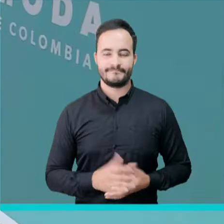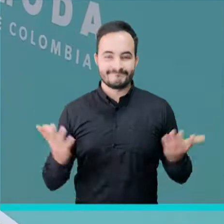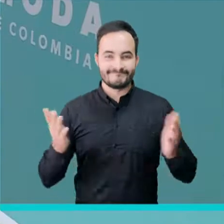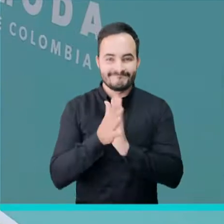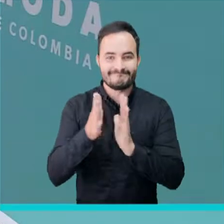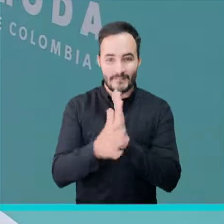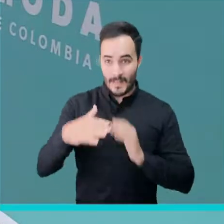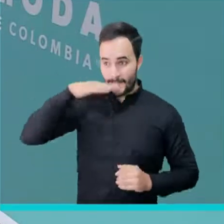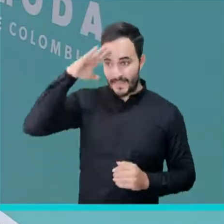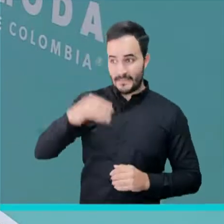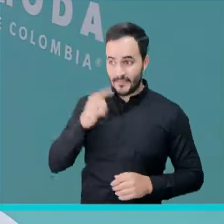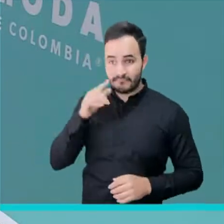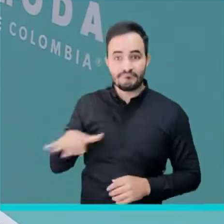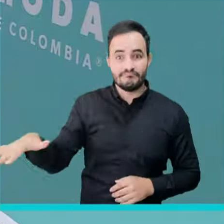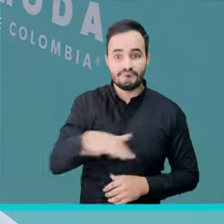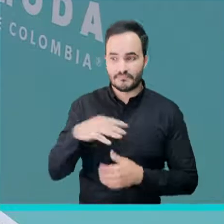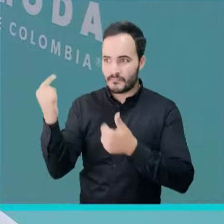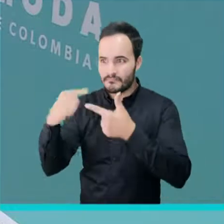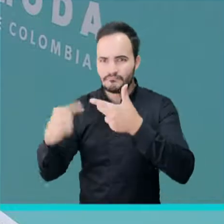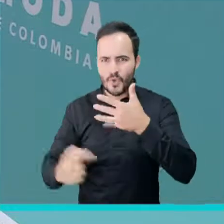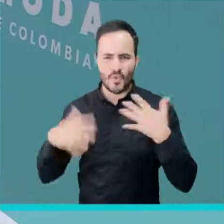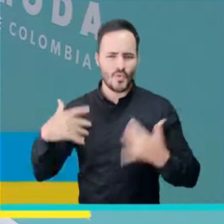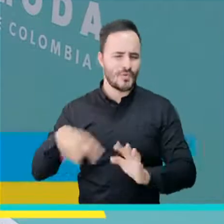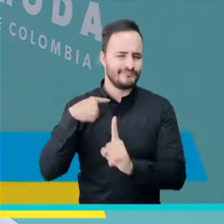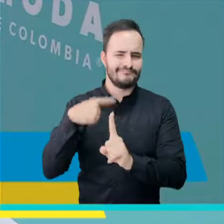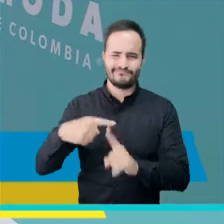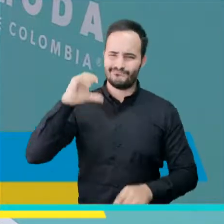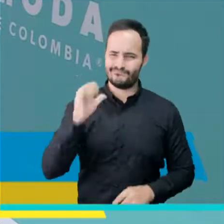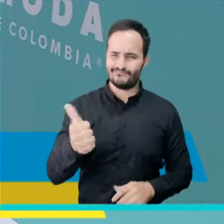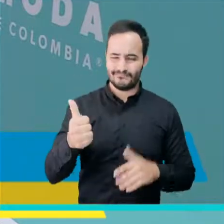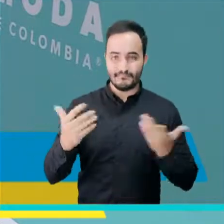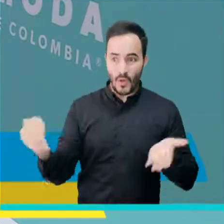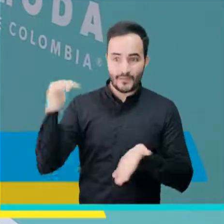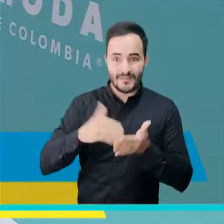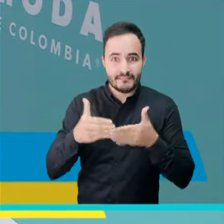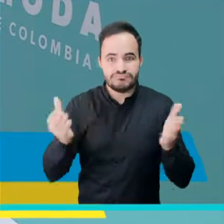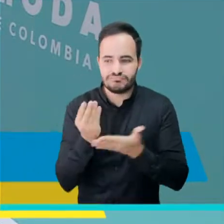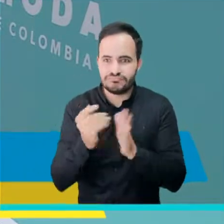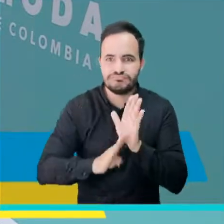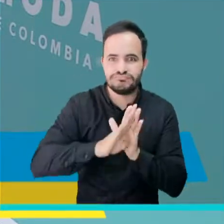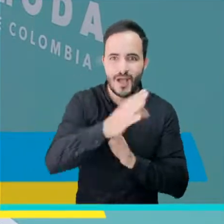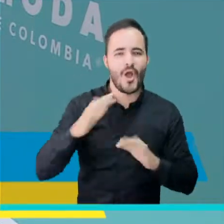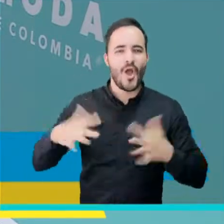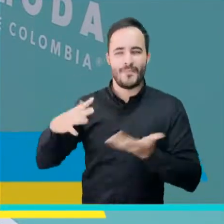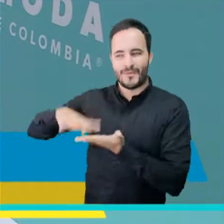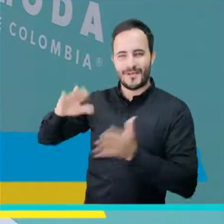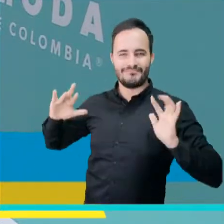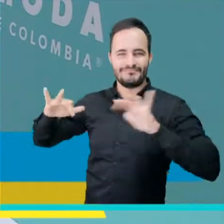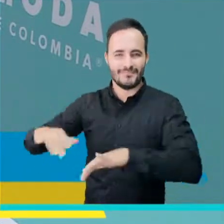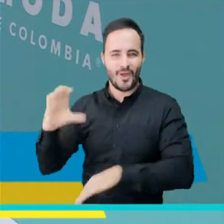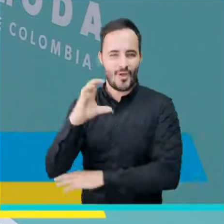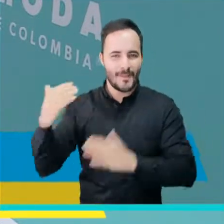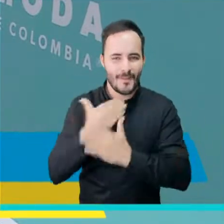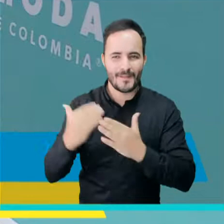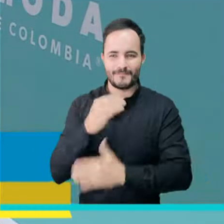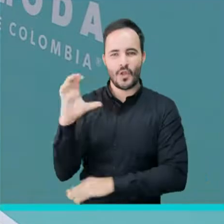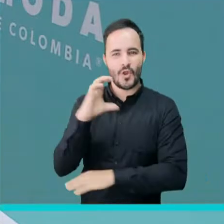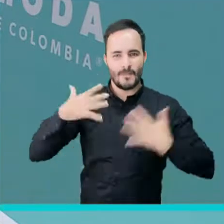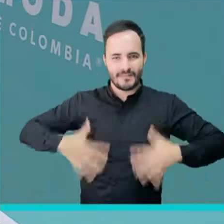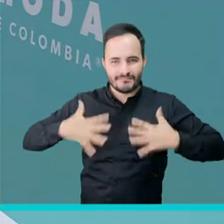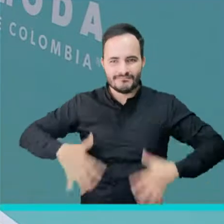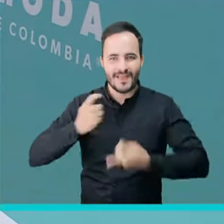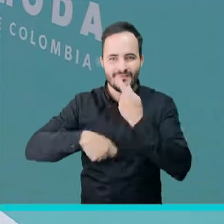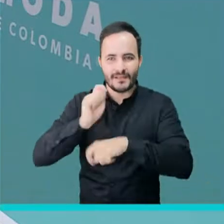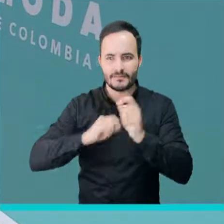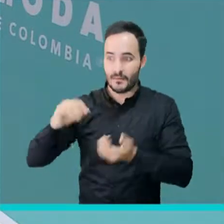En Medellín están pasando cosas buenas, la reactivación de grandes eventos de ciudad con presencia de público es una de ellas. Colombia Moda y Colombia